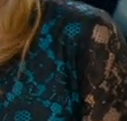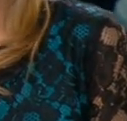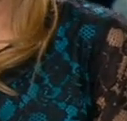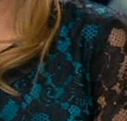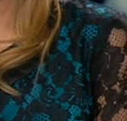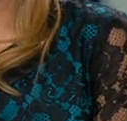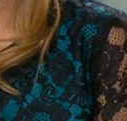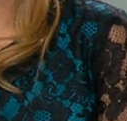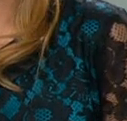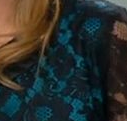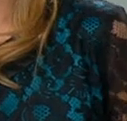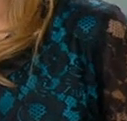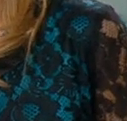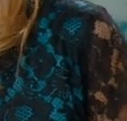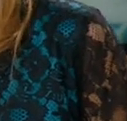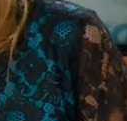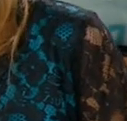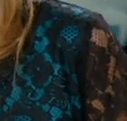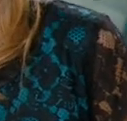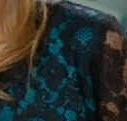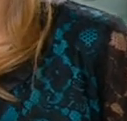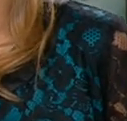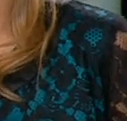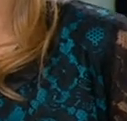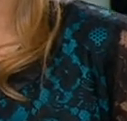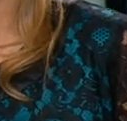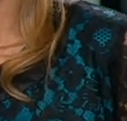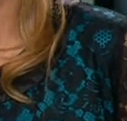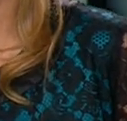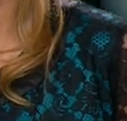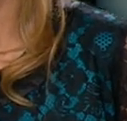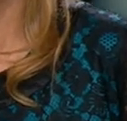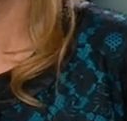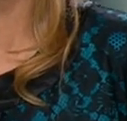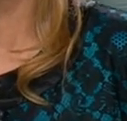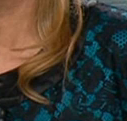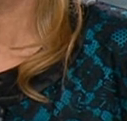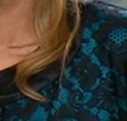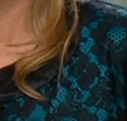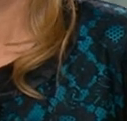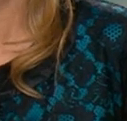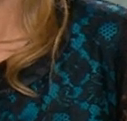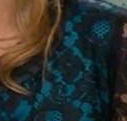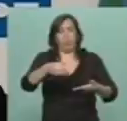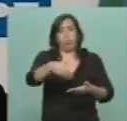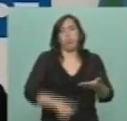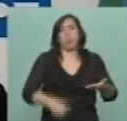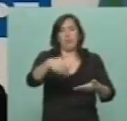de YPF, claro, en Ensenada. Lo hizo por cadena nacional. Cristina se refirió a varios temas de actualidad.